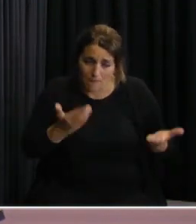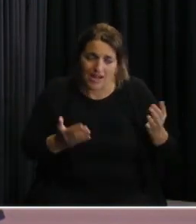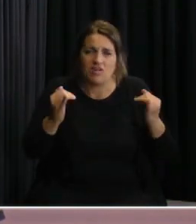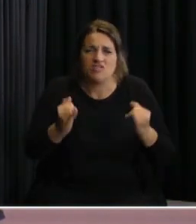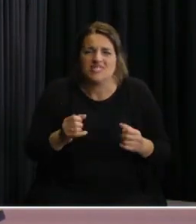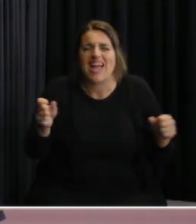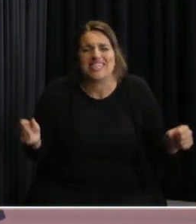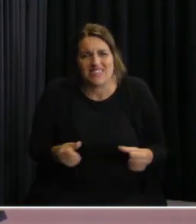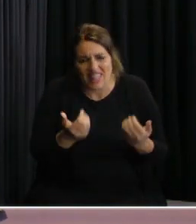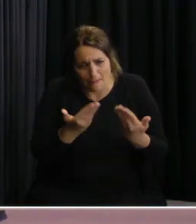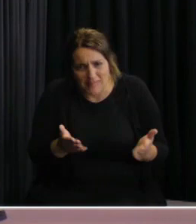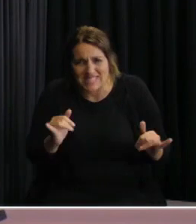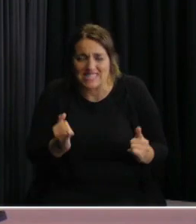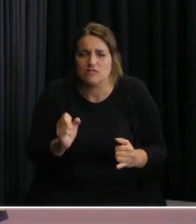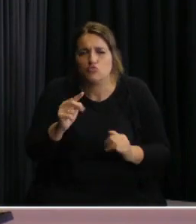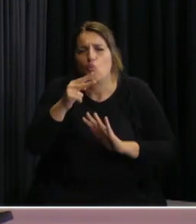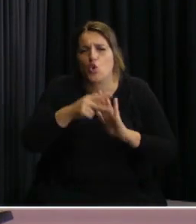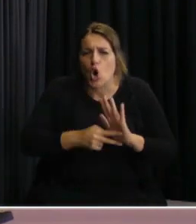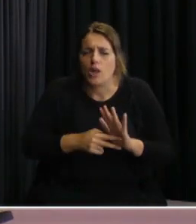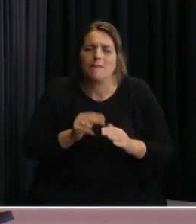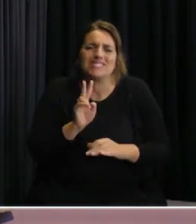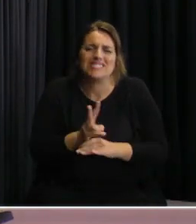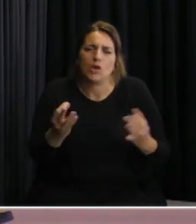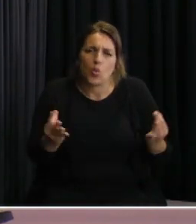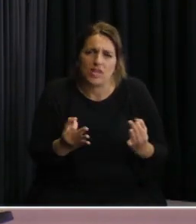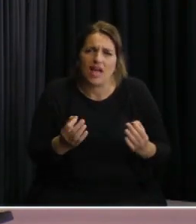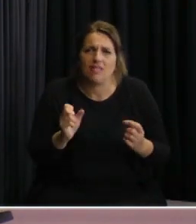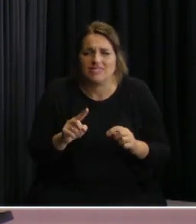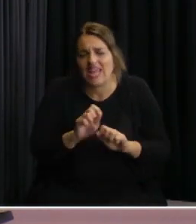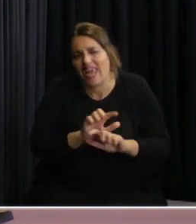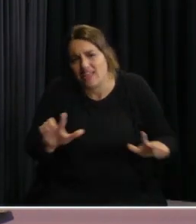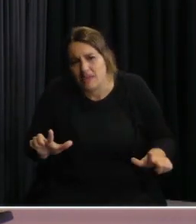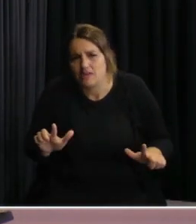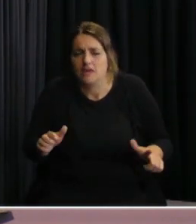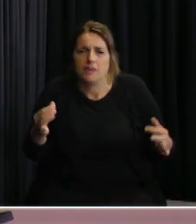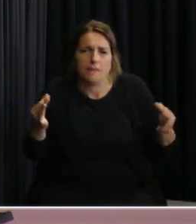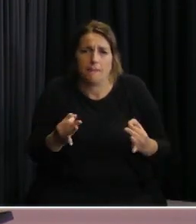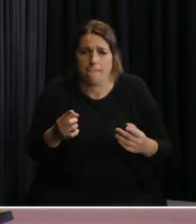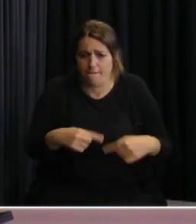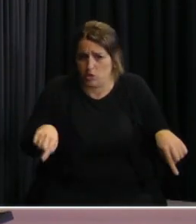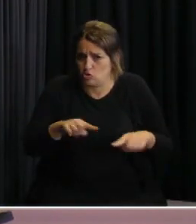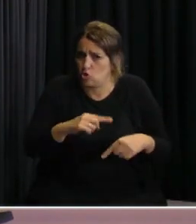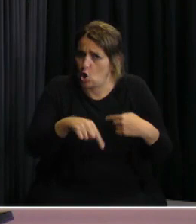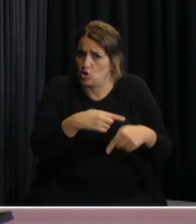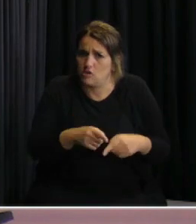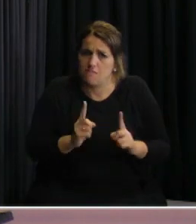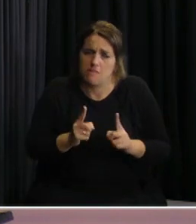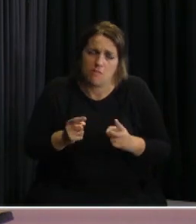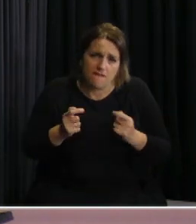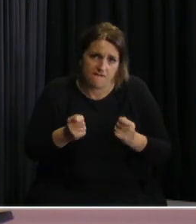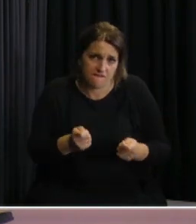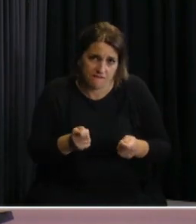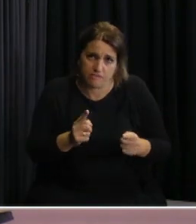que se empiezan protocolizadas con las medidas de seguridad e higiene ocupacional nosotros seguimos insistiendo en lo mismo